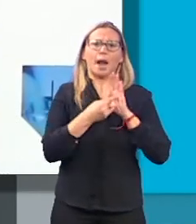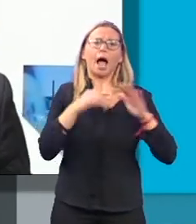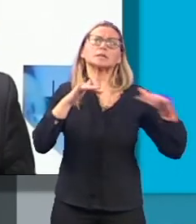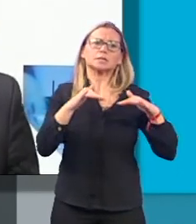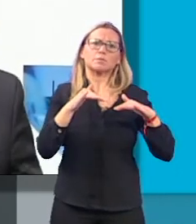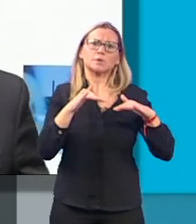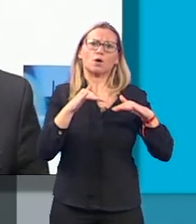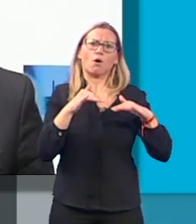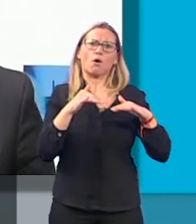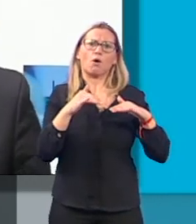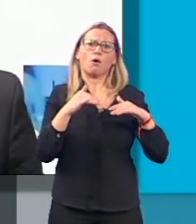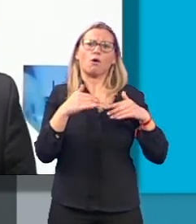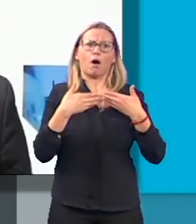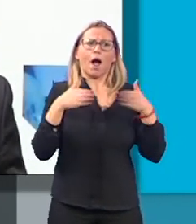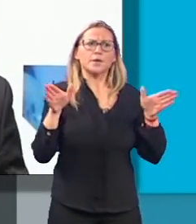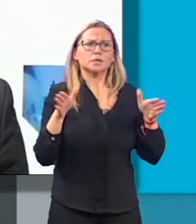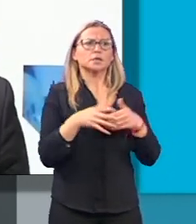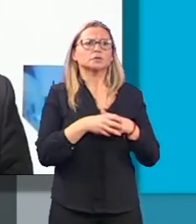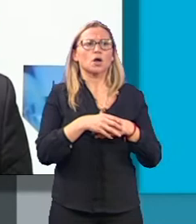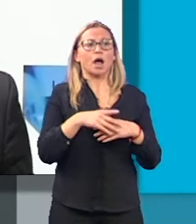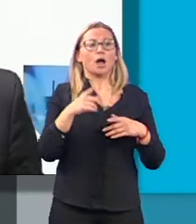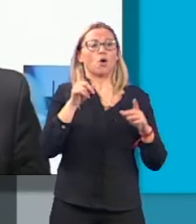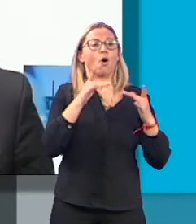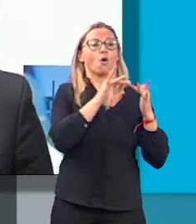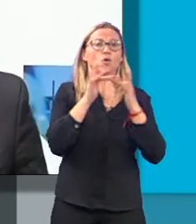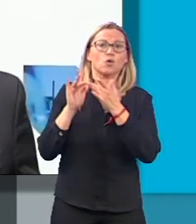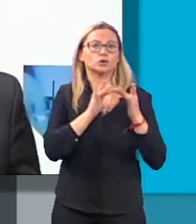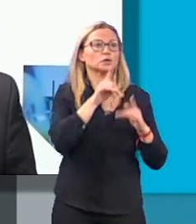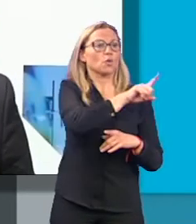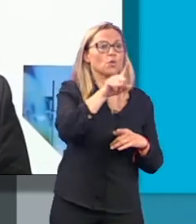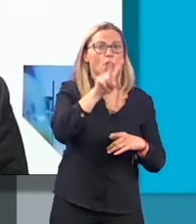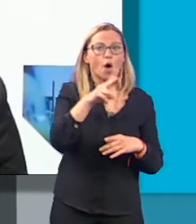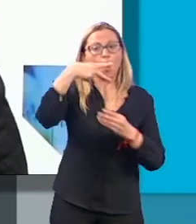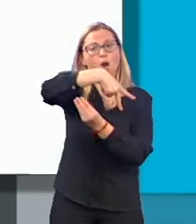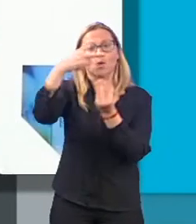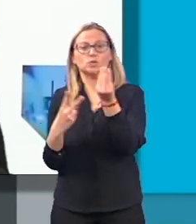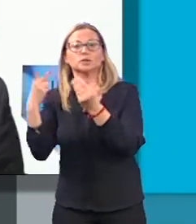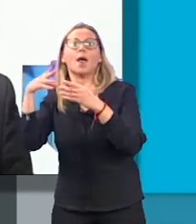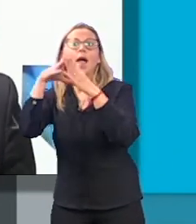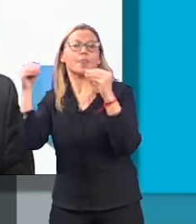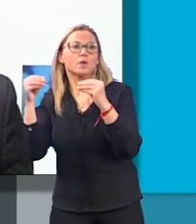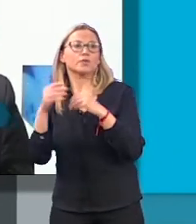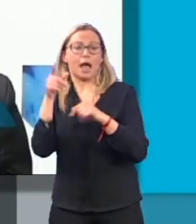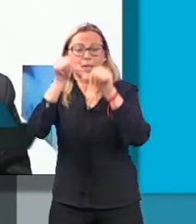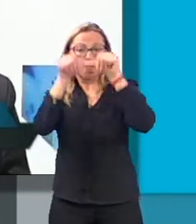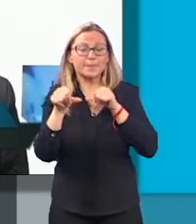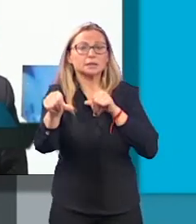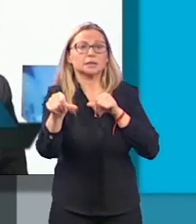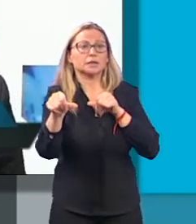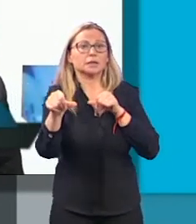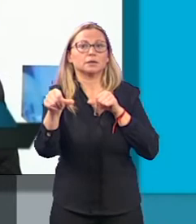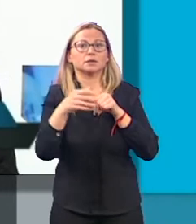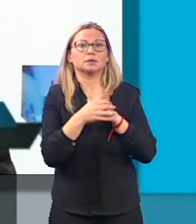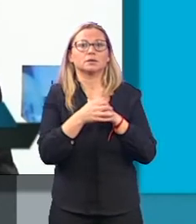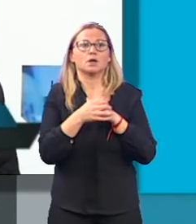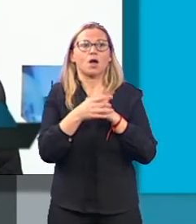en marcha. En una información permanente también con el 112 emergencias, con la Junta de Andalucía. A partir de aquí no solamente tenemos que hacer